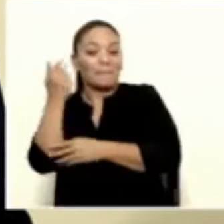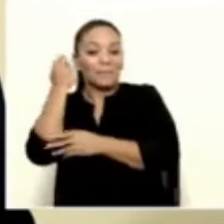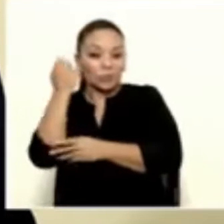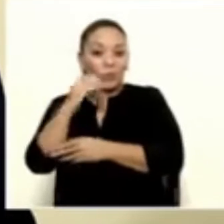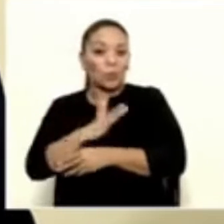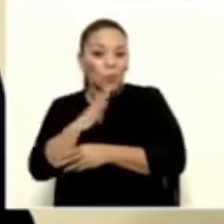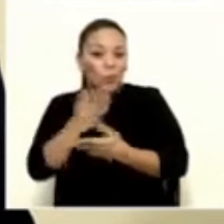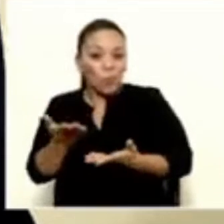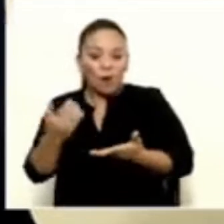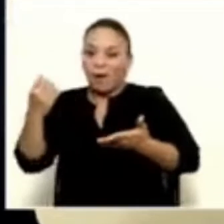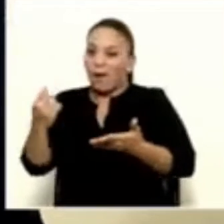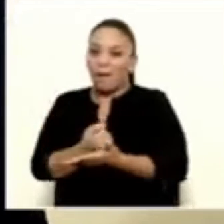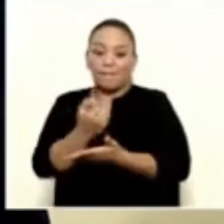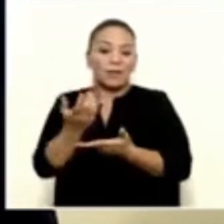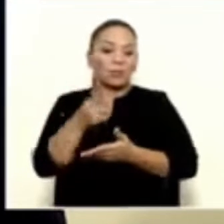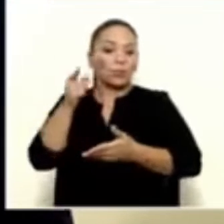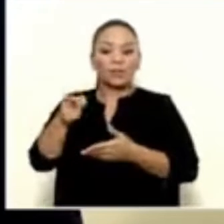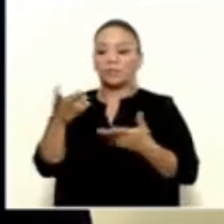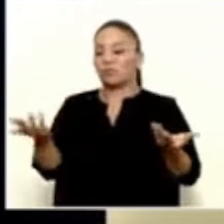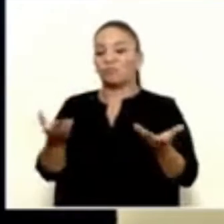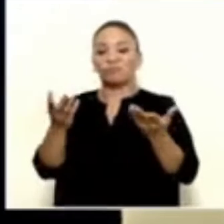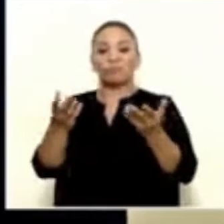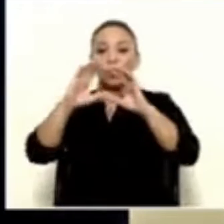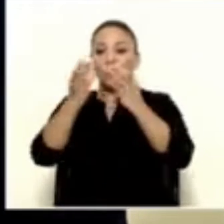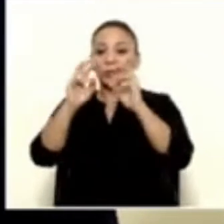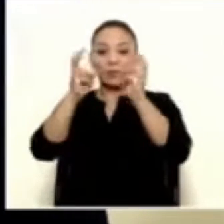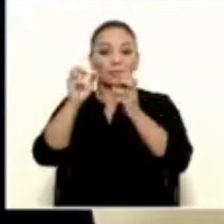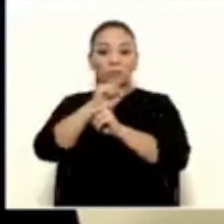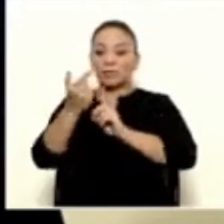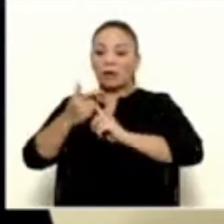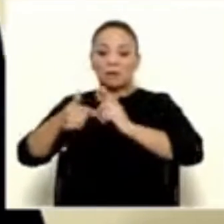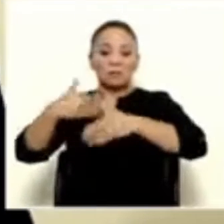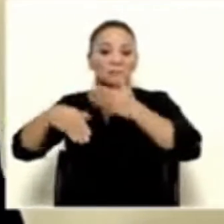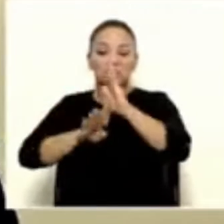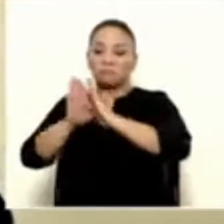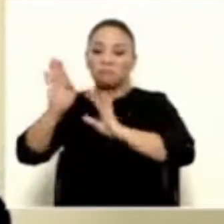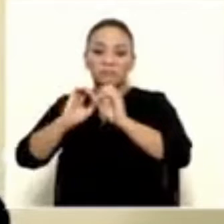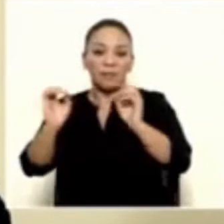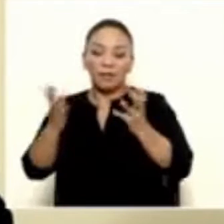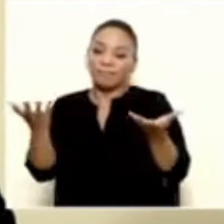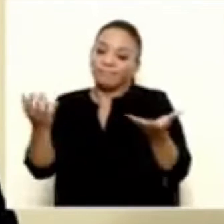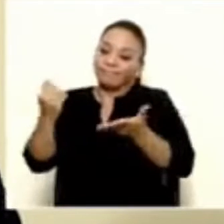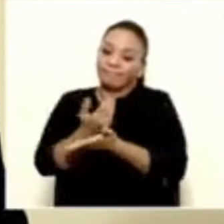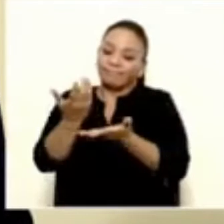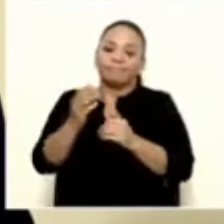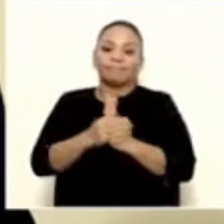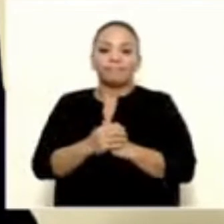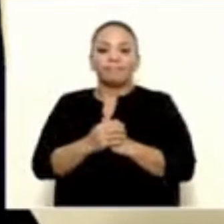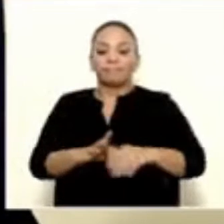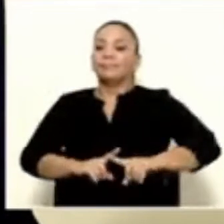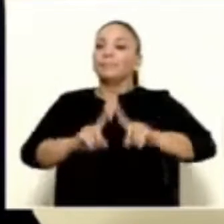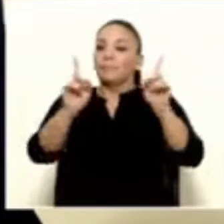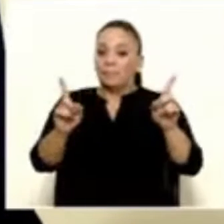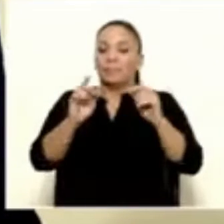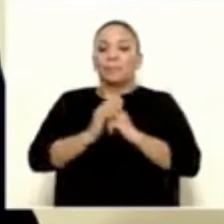no haya habido progreso en la Comisión de Asuntos Sociales para haber avanzado en ellos. Sin